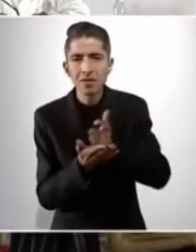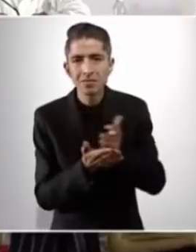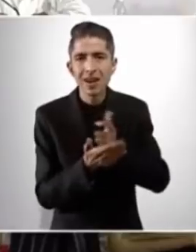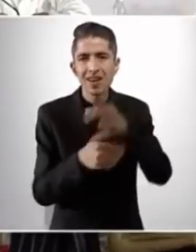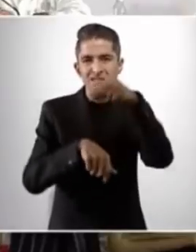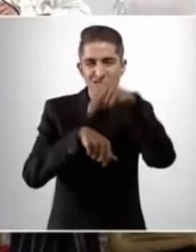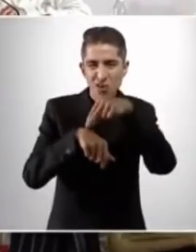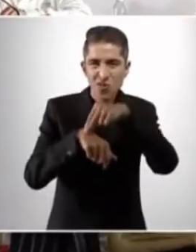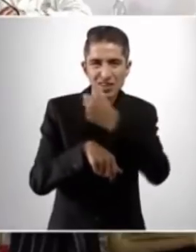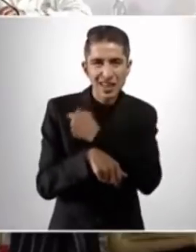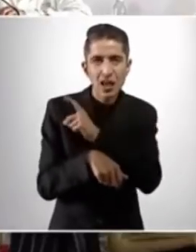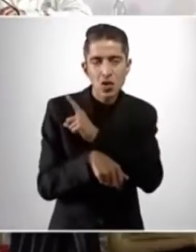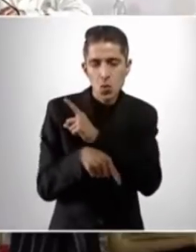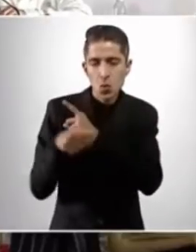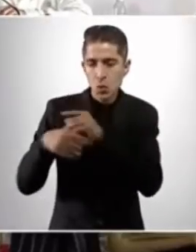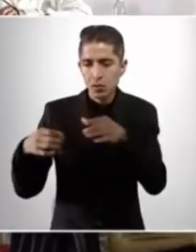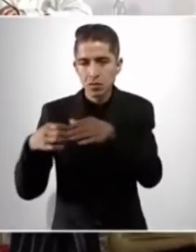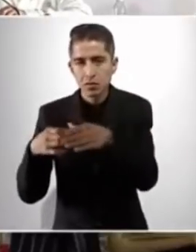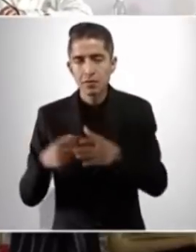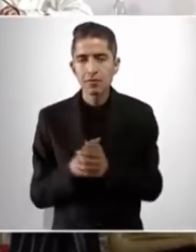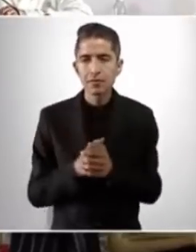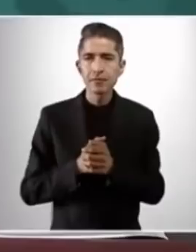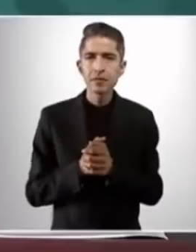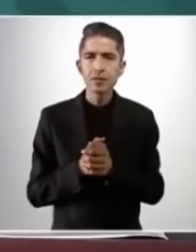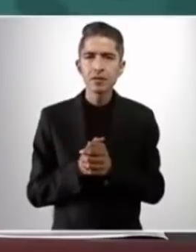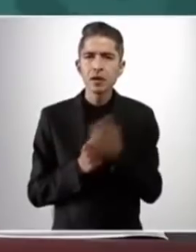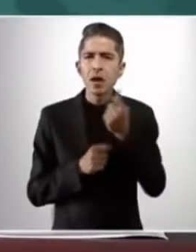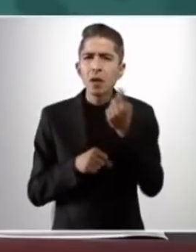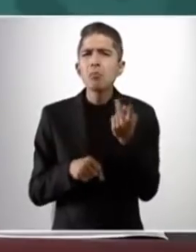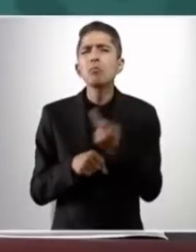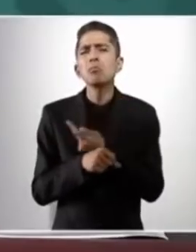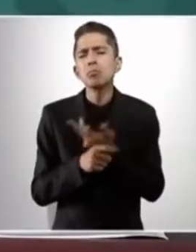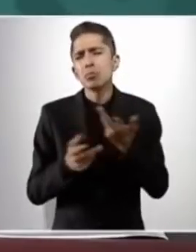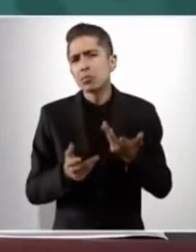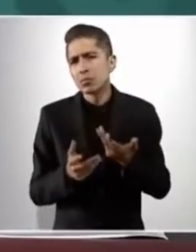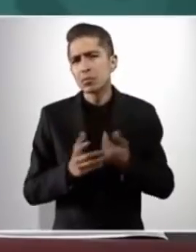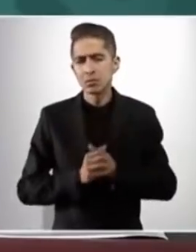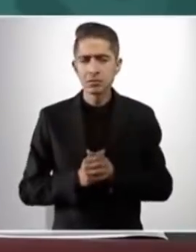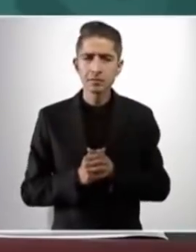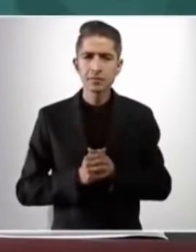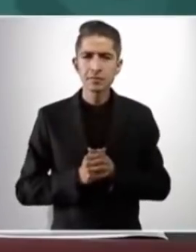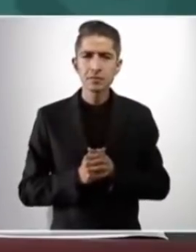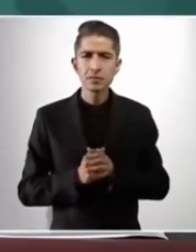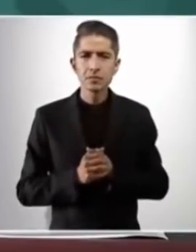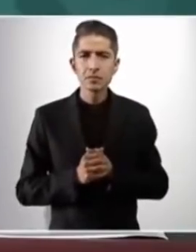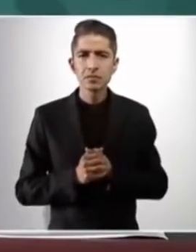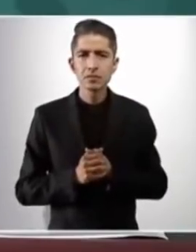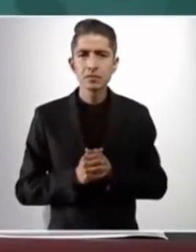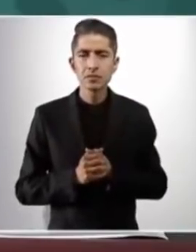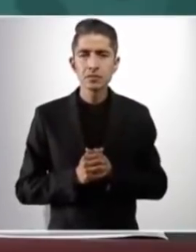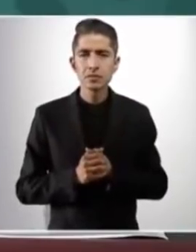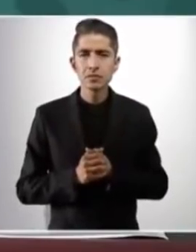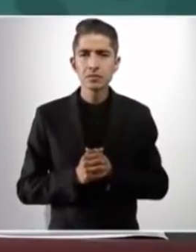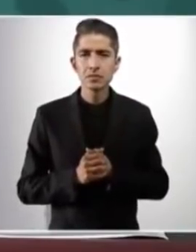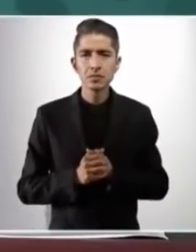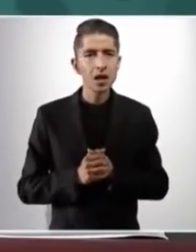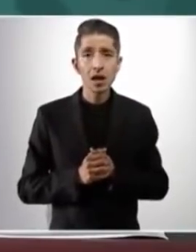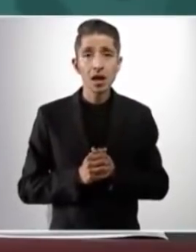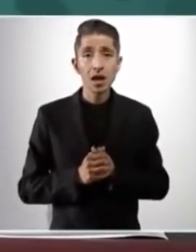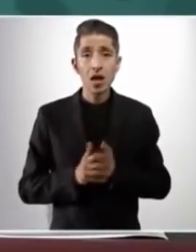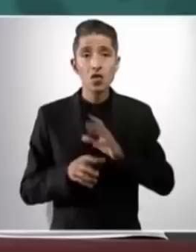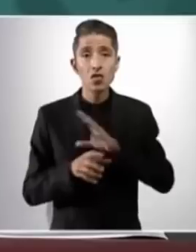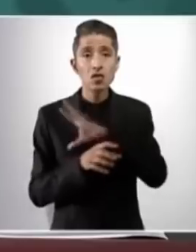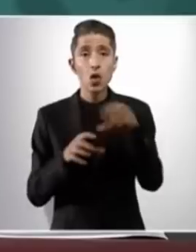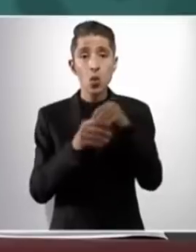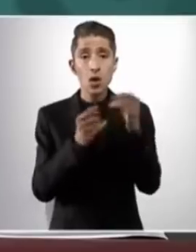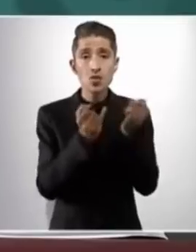de su gabinete legal y empleado, López Obrador argumentó que el problema de la inseguridad creció en buena medida porque se mezcló el interés de la delincuencia con el